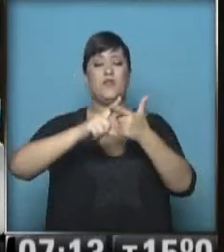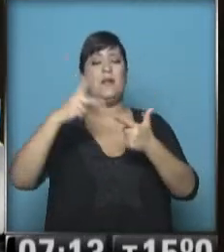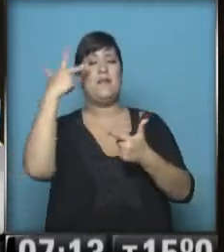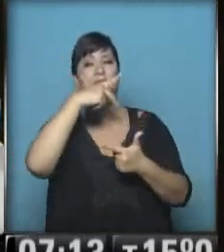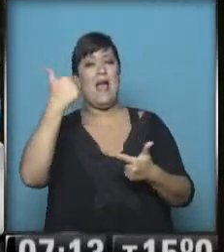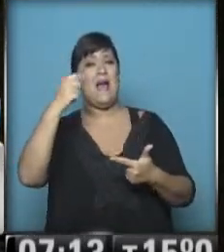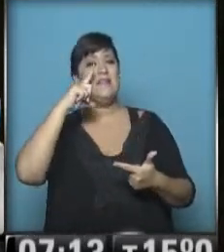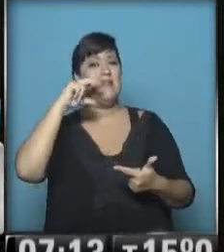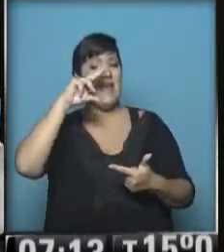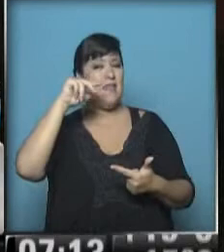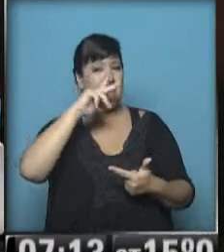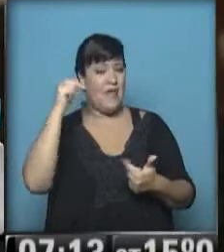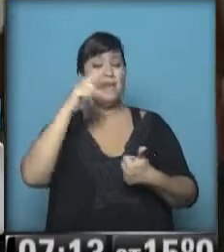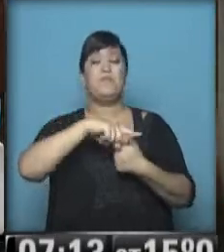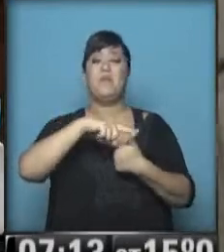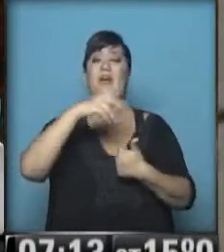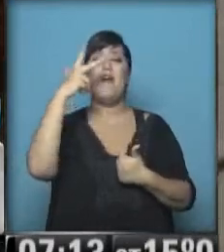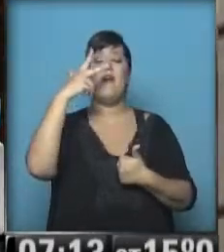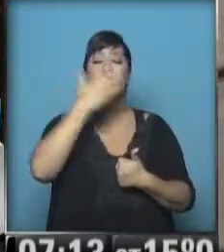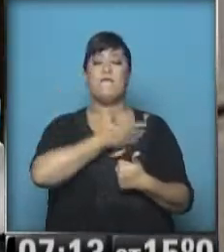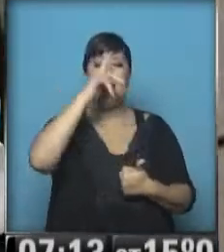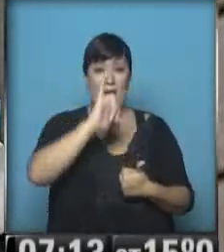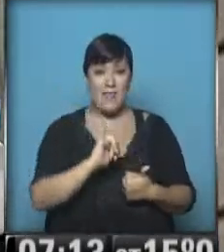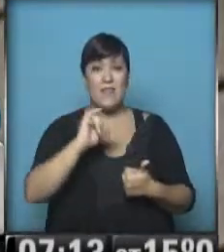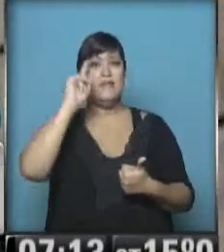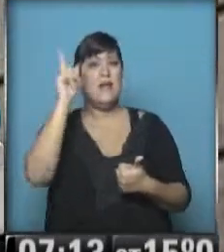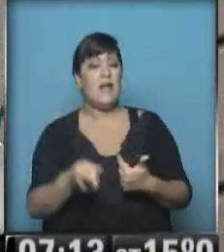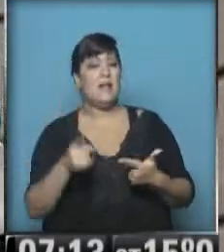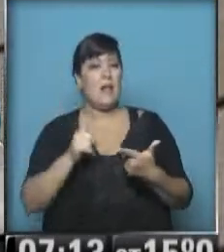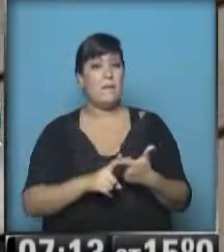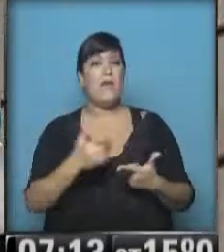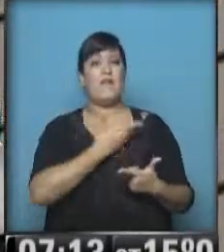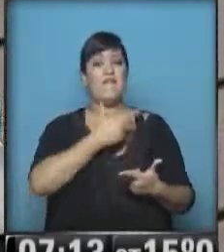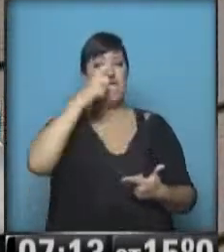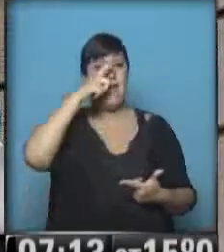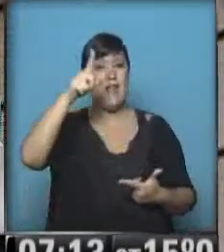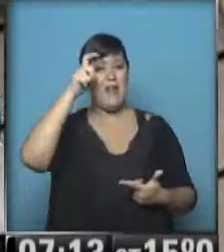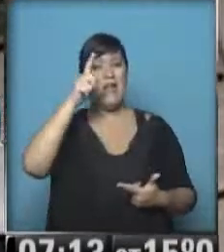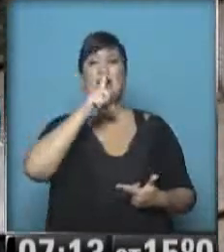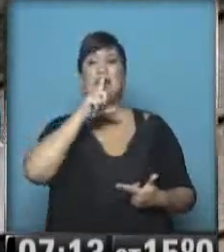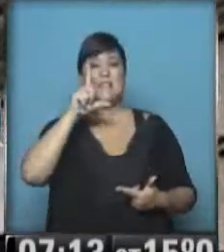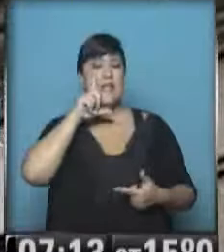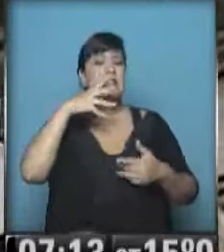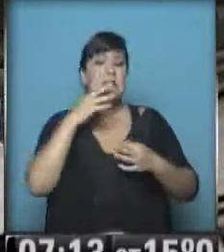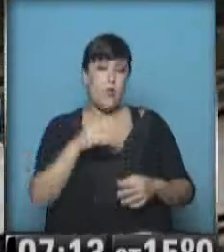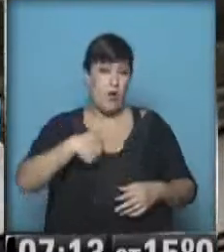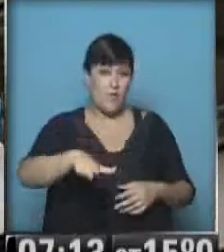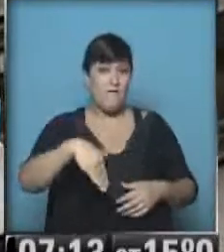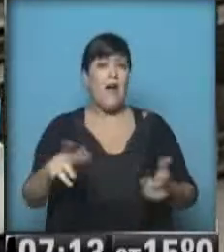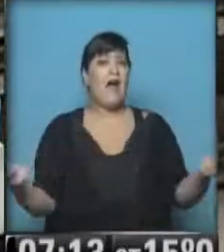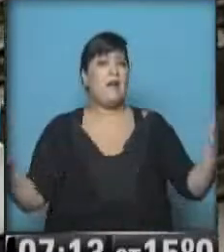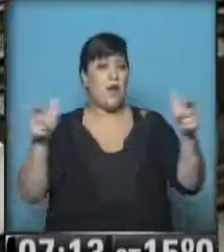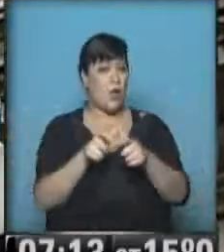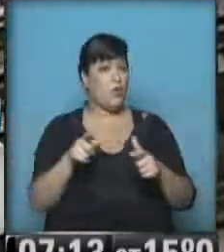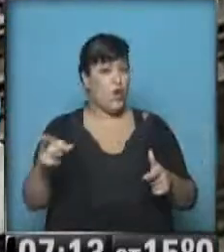Hablamos del senador Aníbal Fernández y hablamos del diputado Roberto Feletti. Seguramente va a haber reunión en las próximas horas